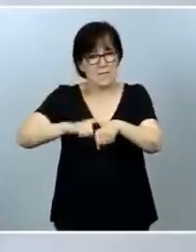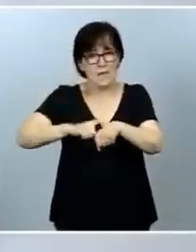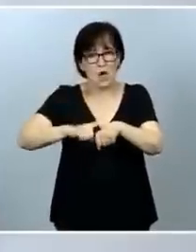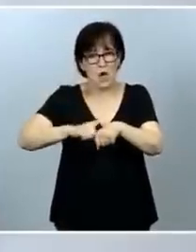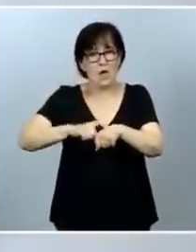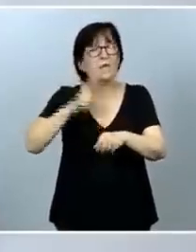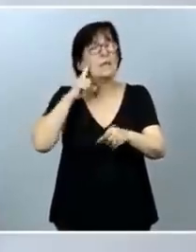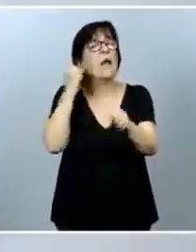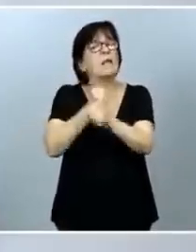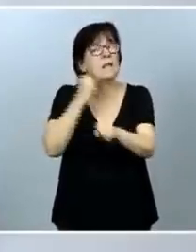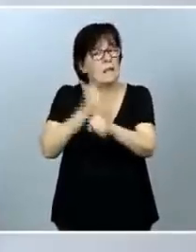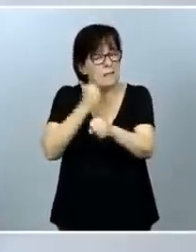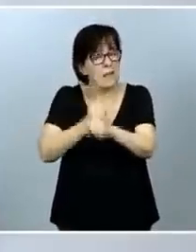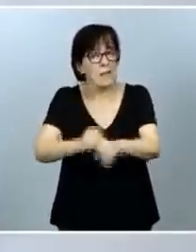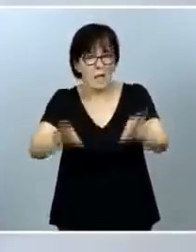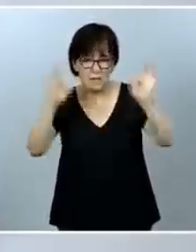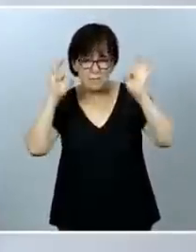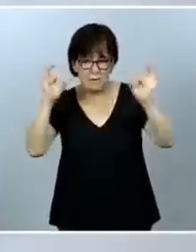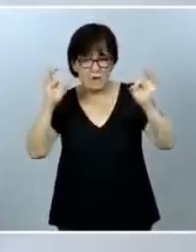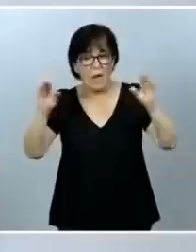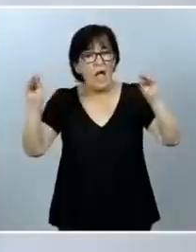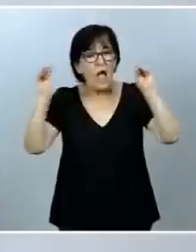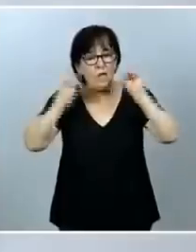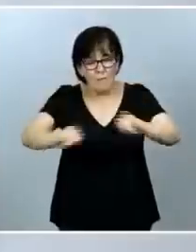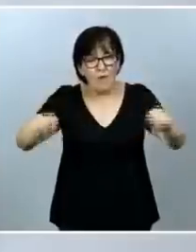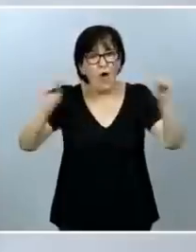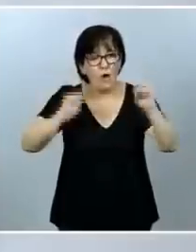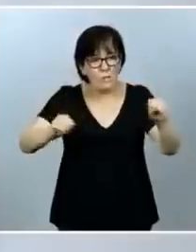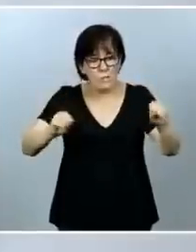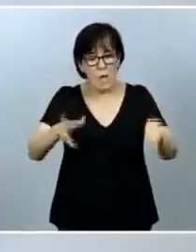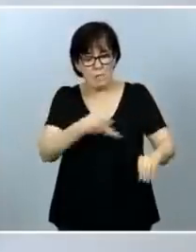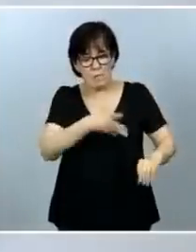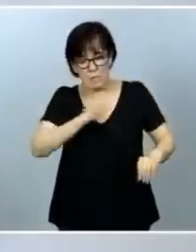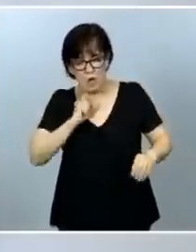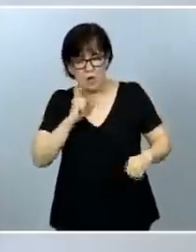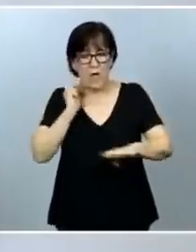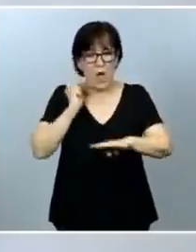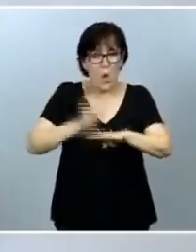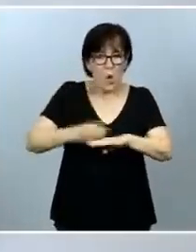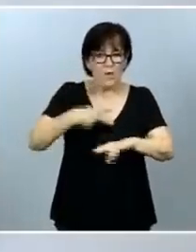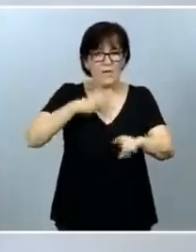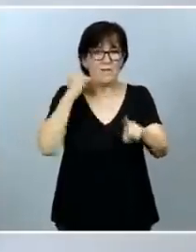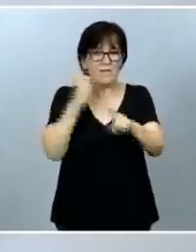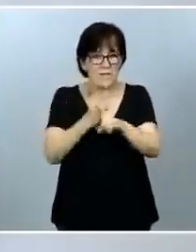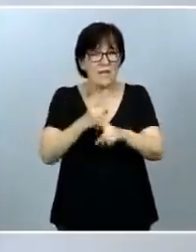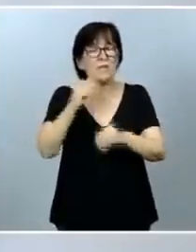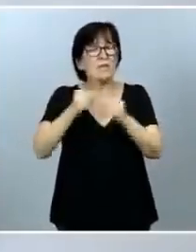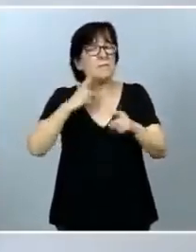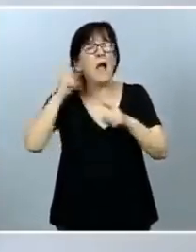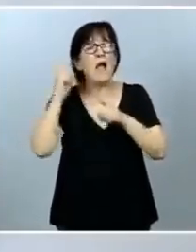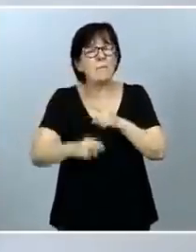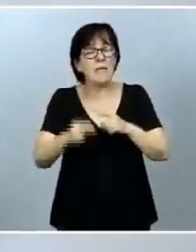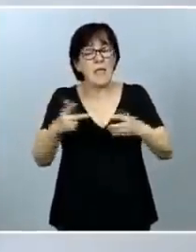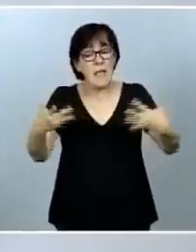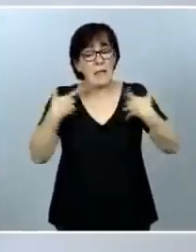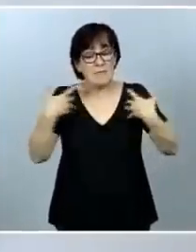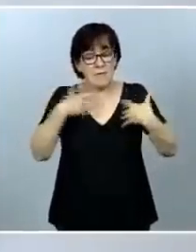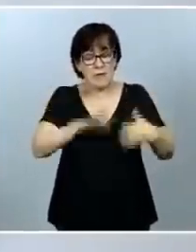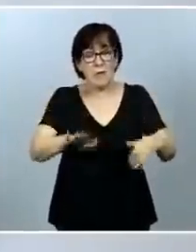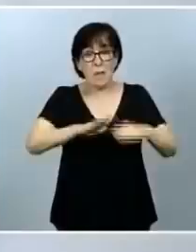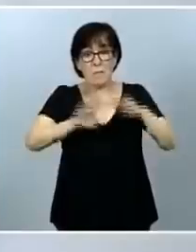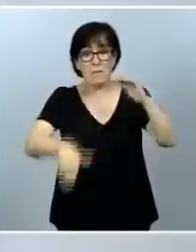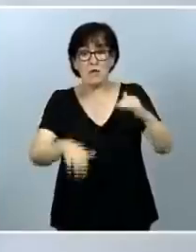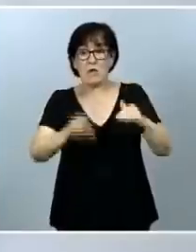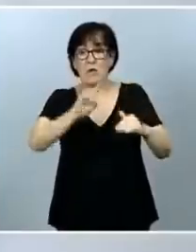trabajar específicamente en la formación tanto de policías, jueces y fiscales y se va a evitar que las víctimas menores de 14 años